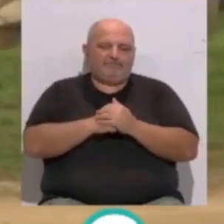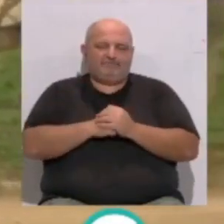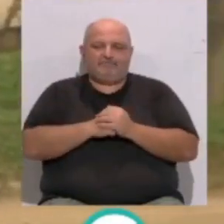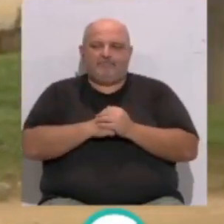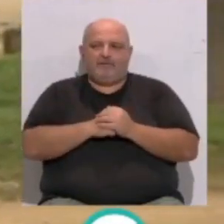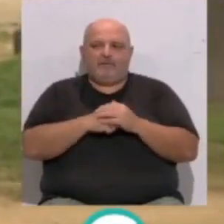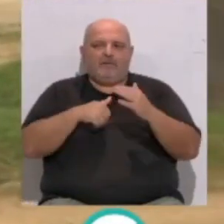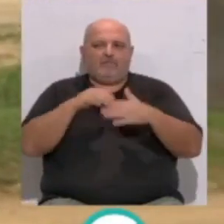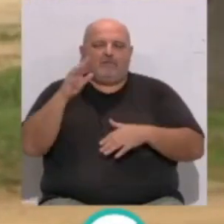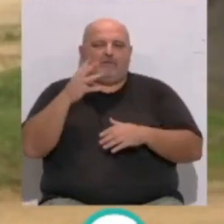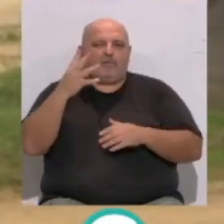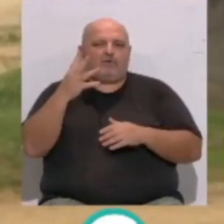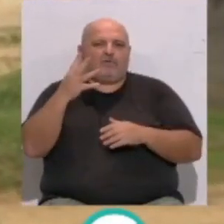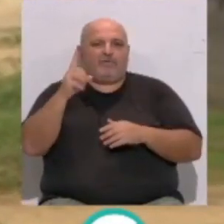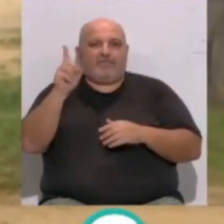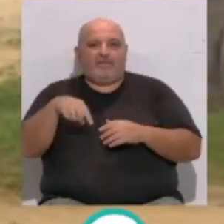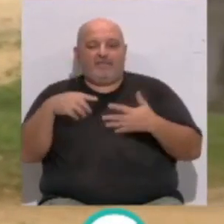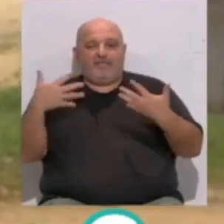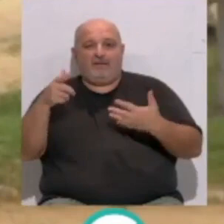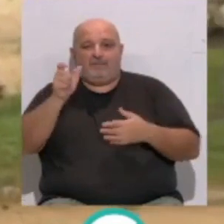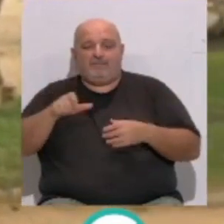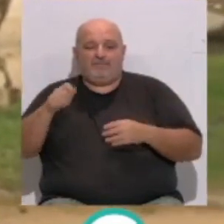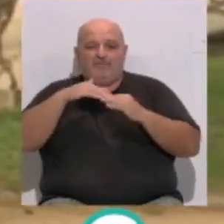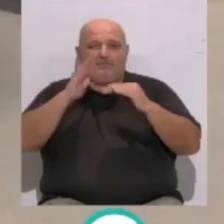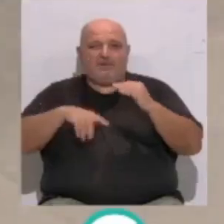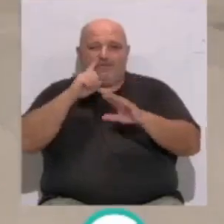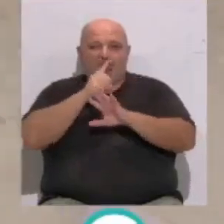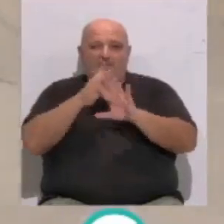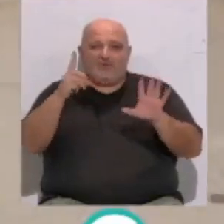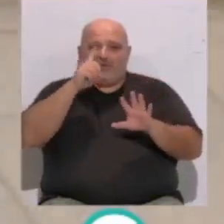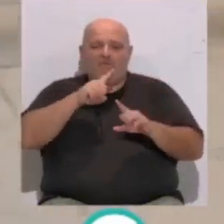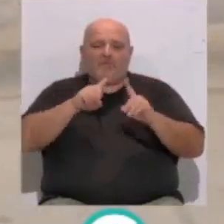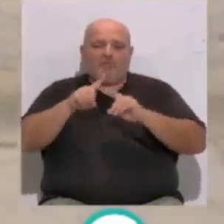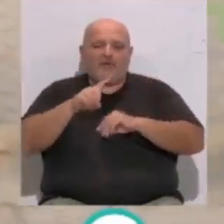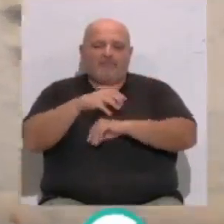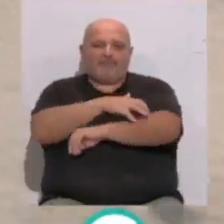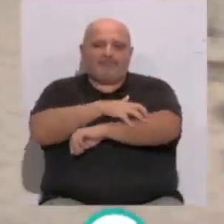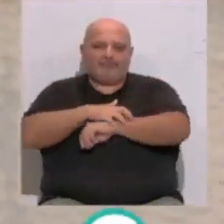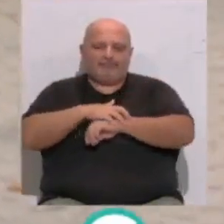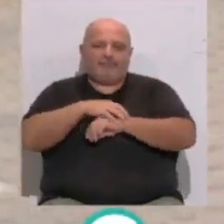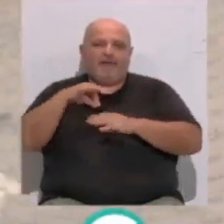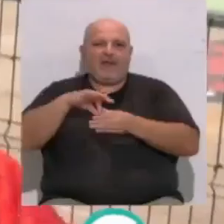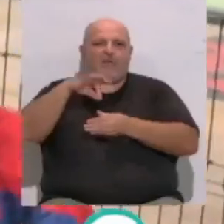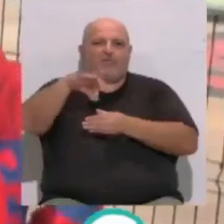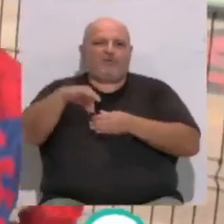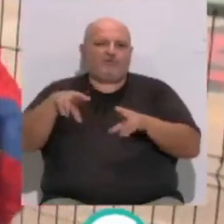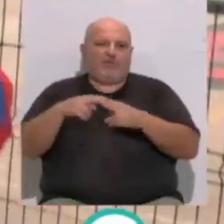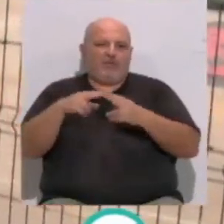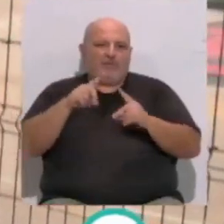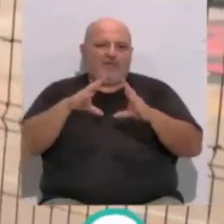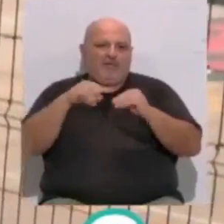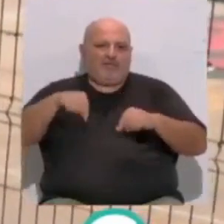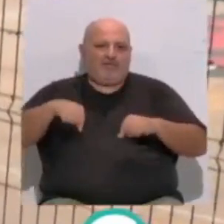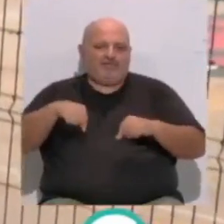Más de 4 de cada 10 personas menores de 18 años están en riesgo de pobreza o exclusión social en Andalucía.